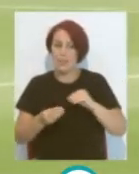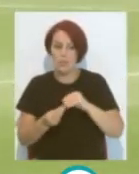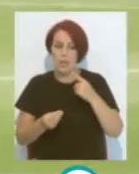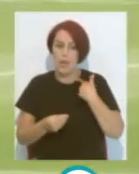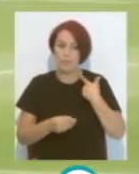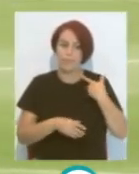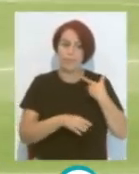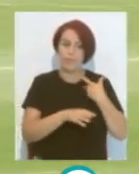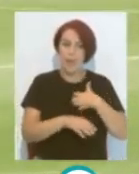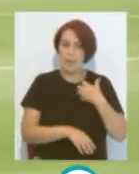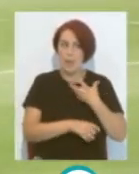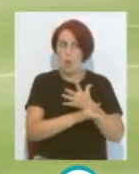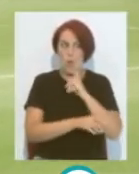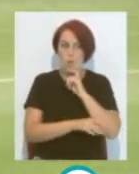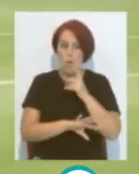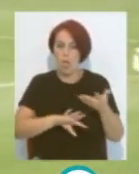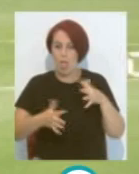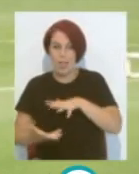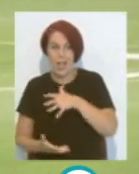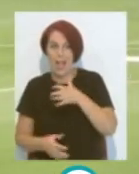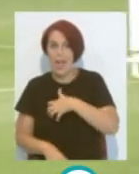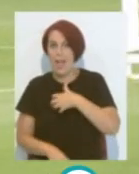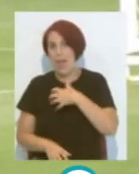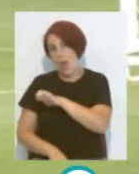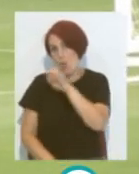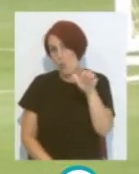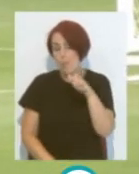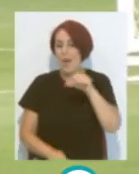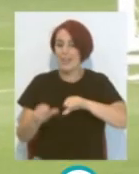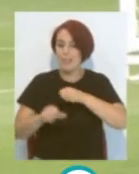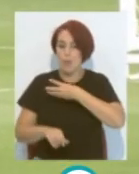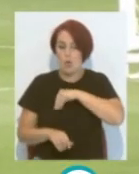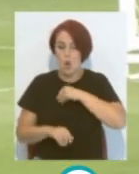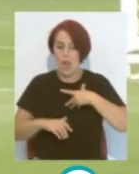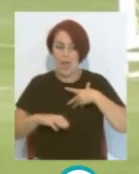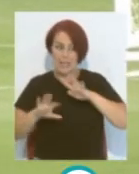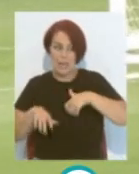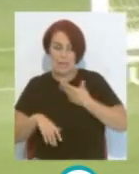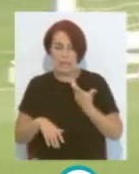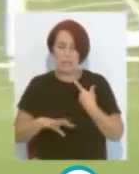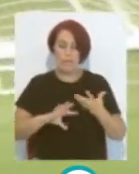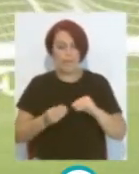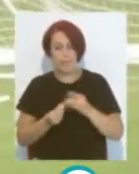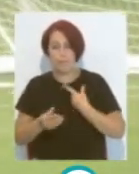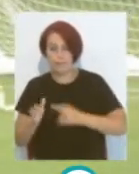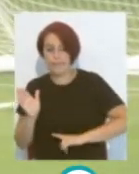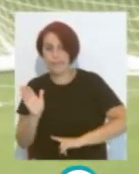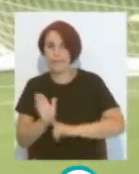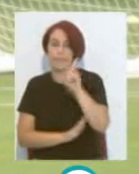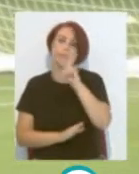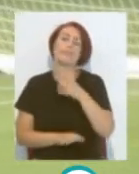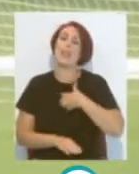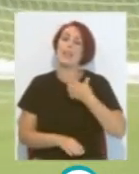en Argentina Hacerlo aquí en Europa Y en la Liga Española Defendiendo la camiseta Del Cádiz Fue de menos a más Y esa llamada Del combinado